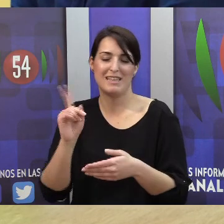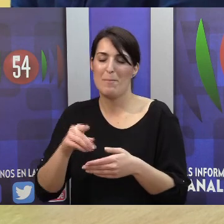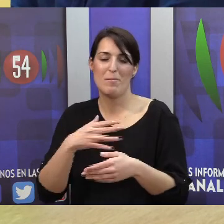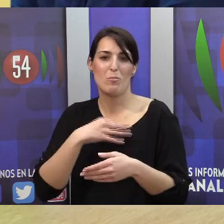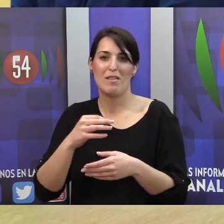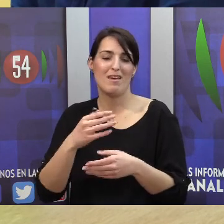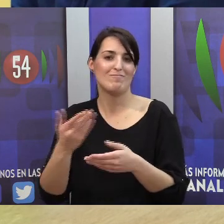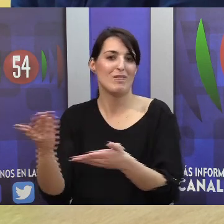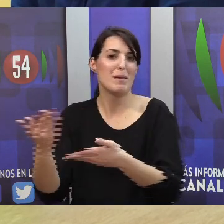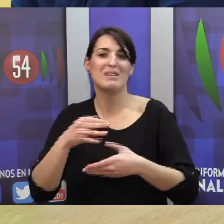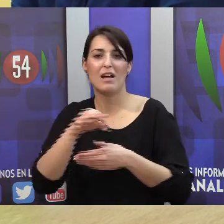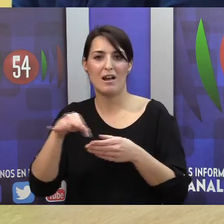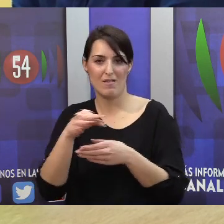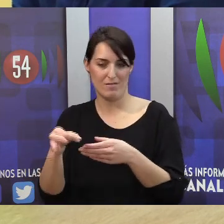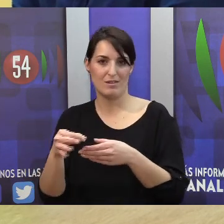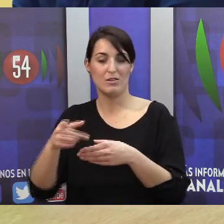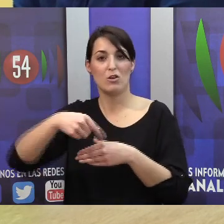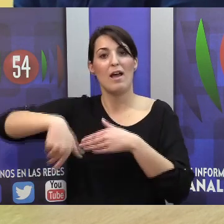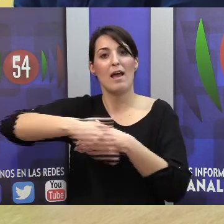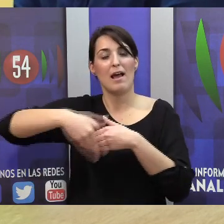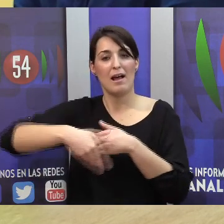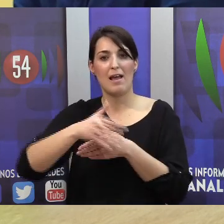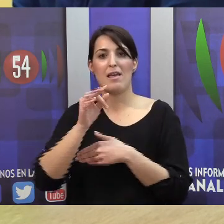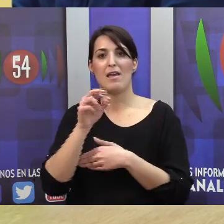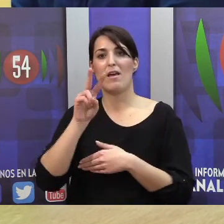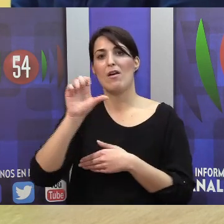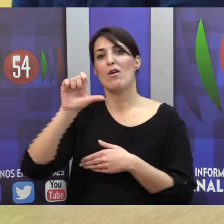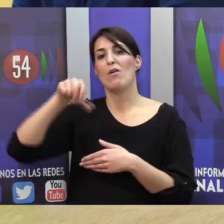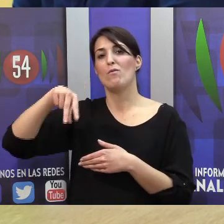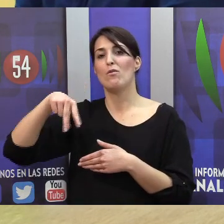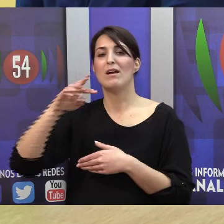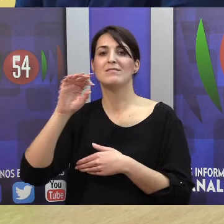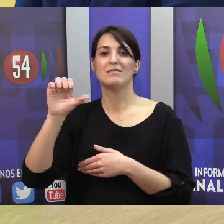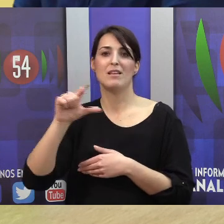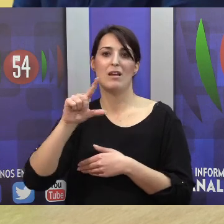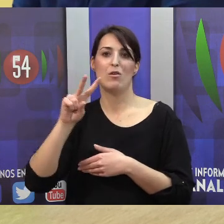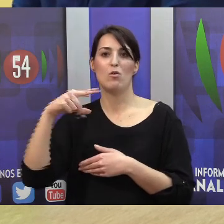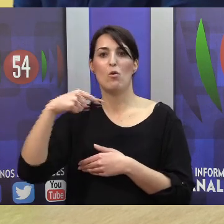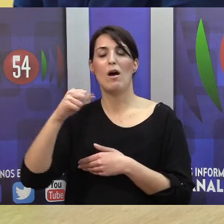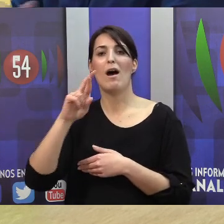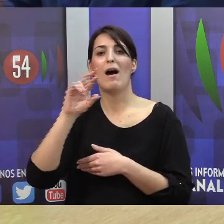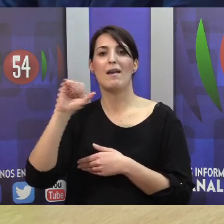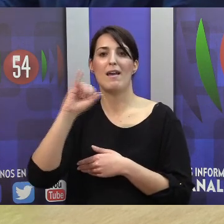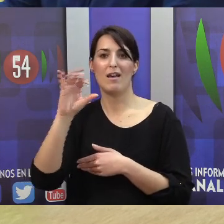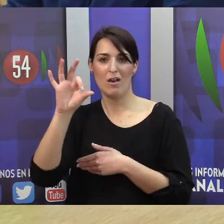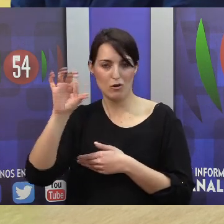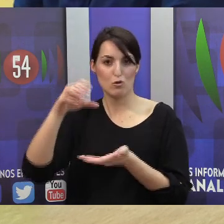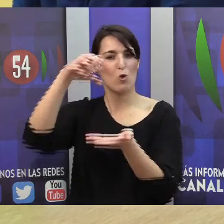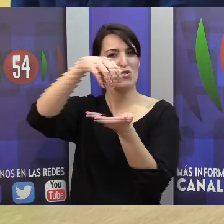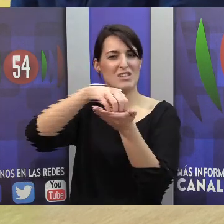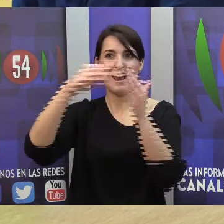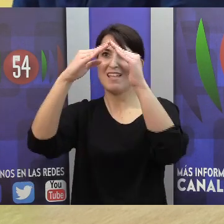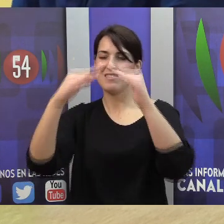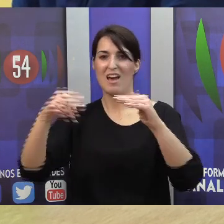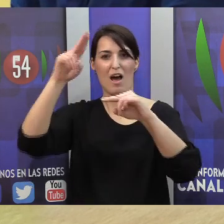estamos en las Fuentecillas, en la calle Fuente Lugarejos, es un chalet con el tejado de pizarra negro. reconocible. sí.